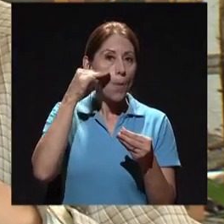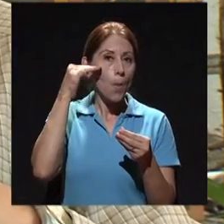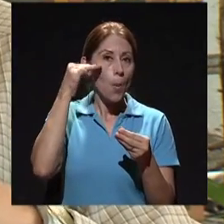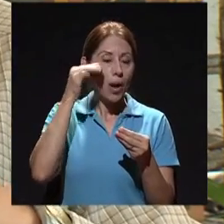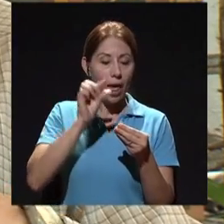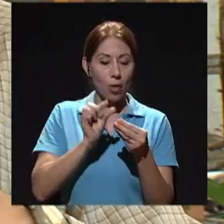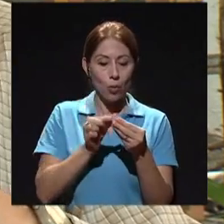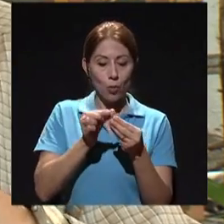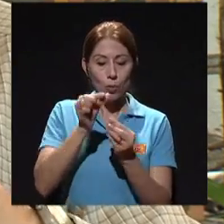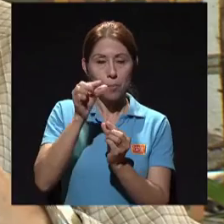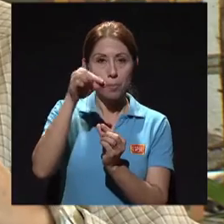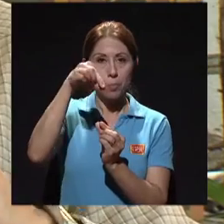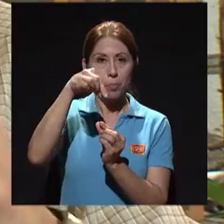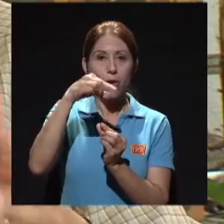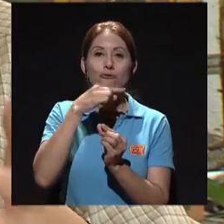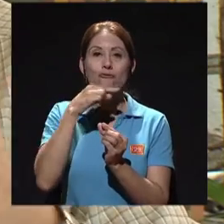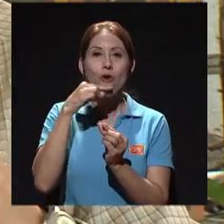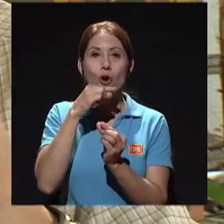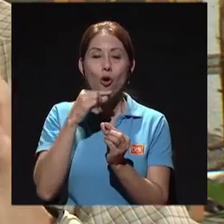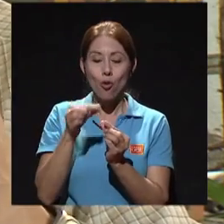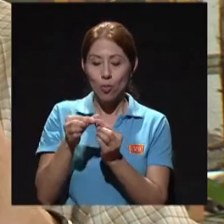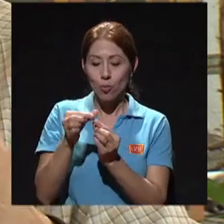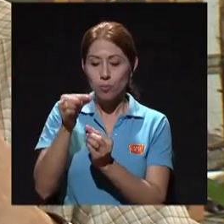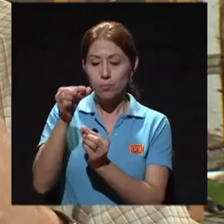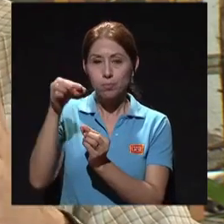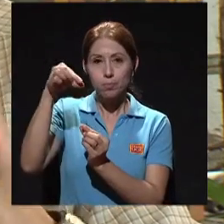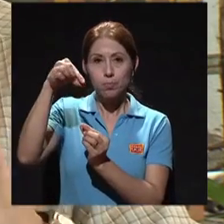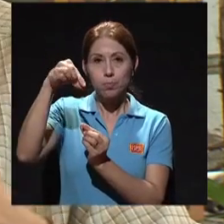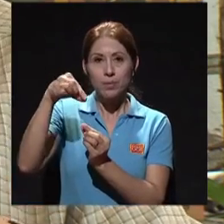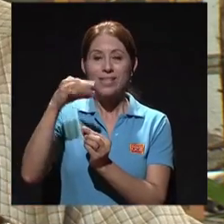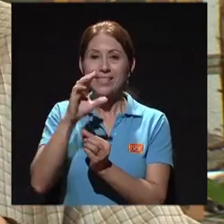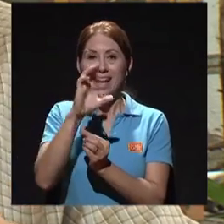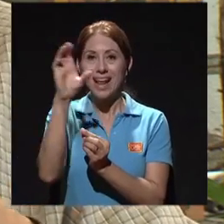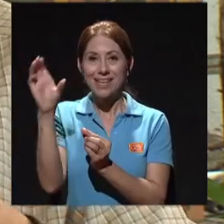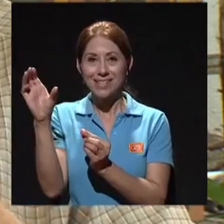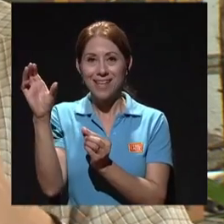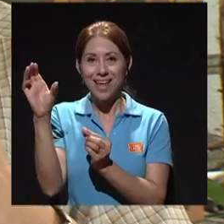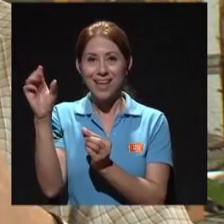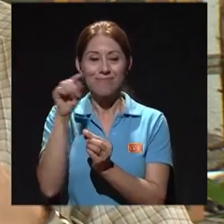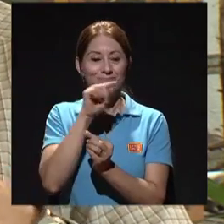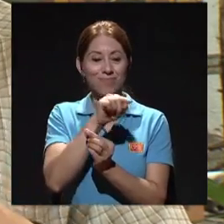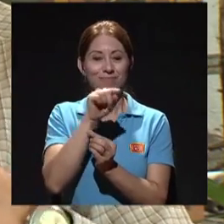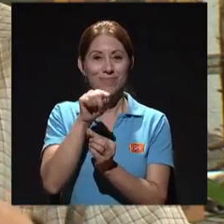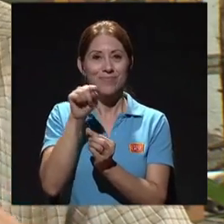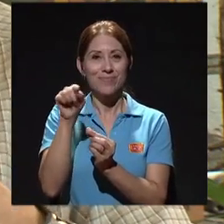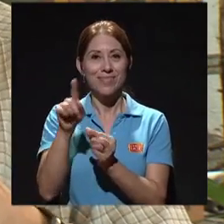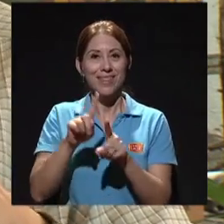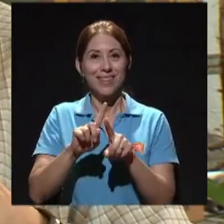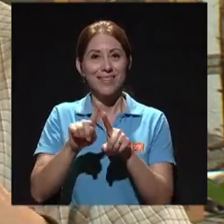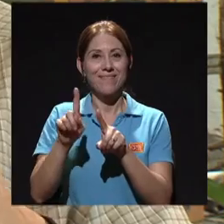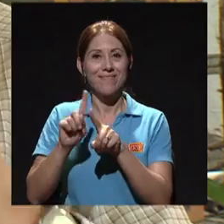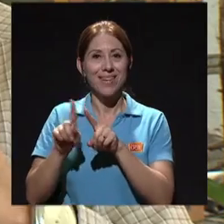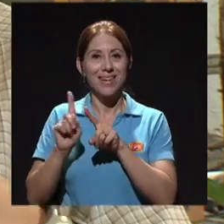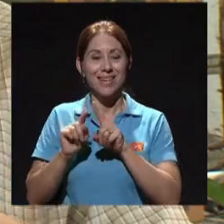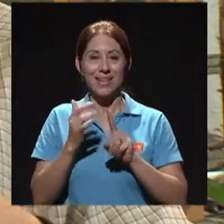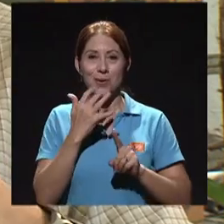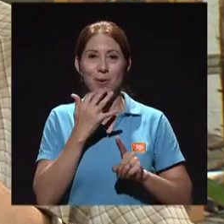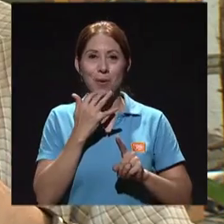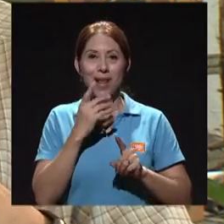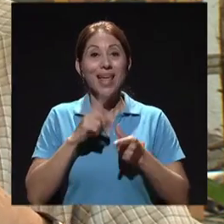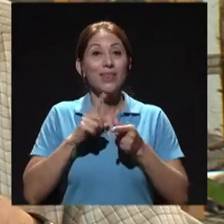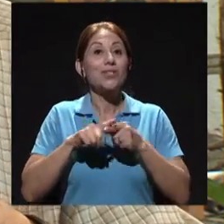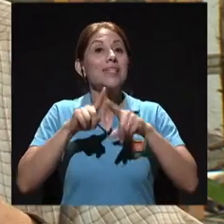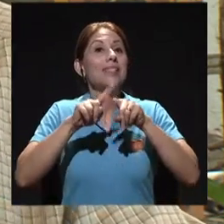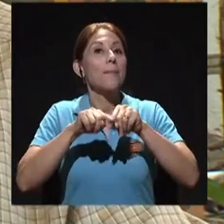rojo, otros son normalmente de tapón celeste. Entonces, dependiendo de los exámenes que sean, entonces uno toma